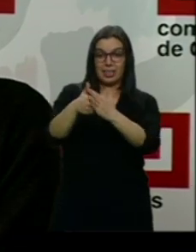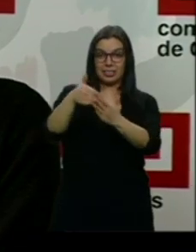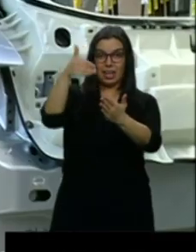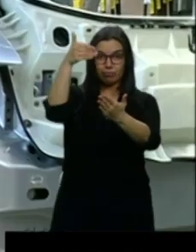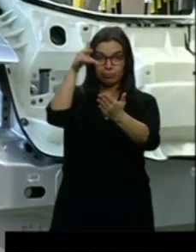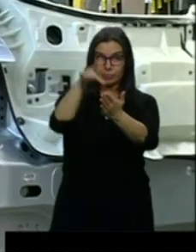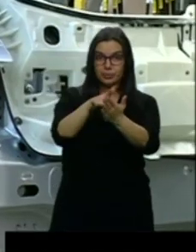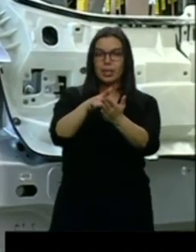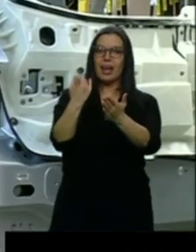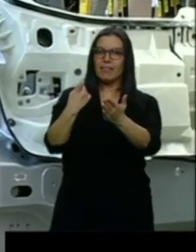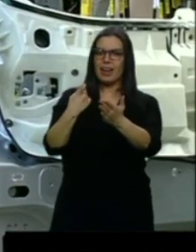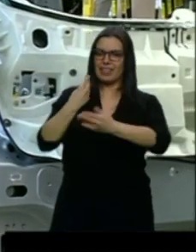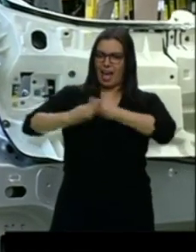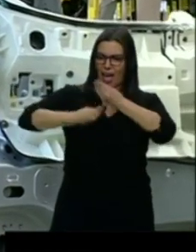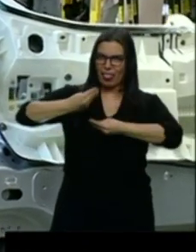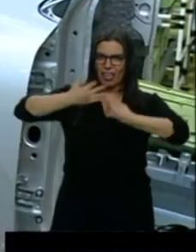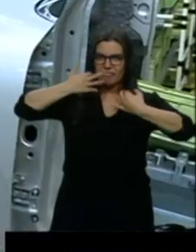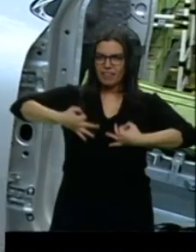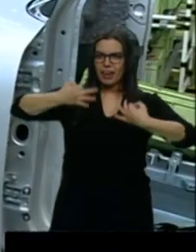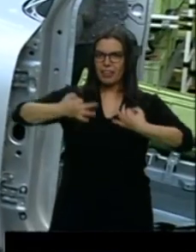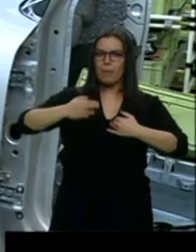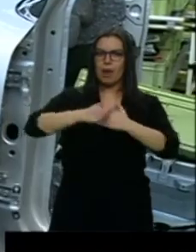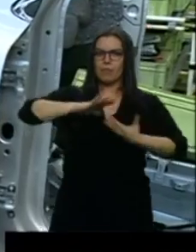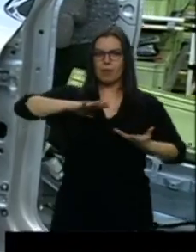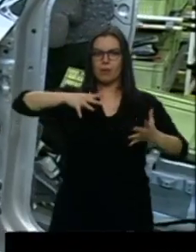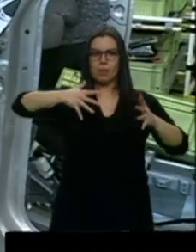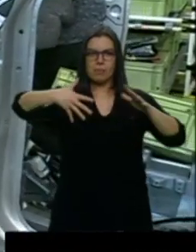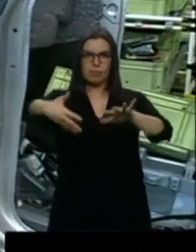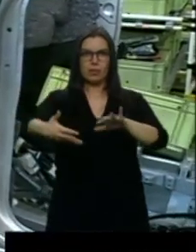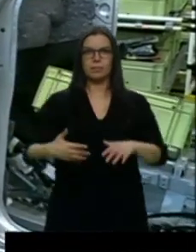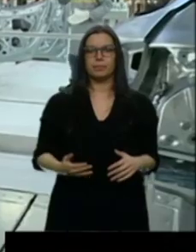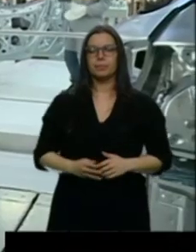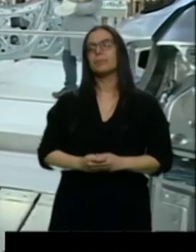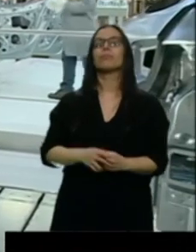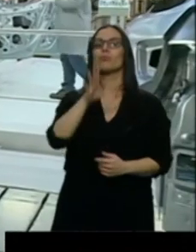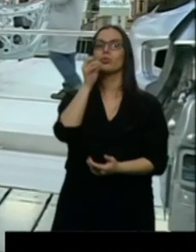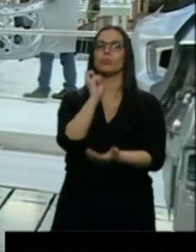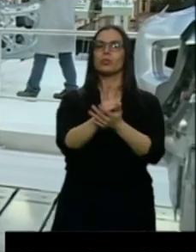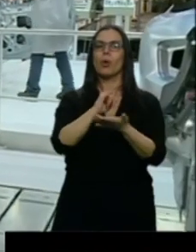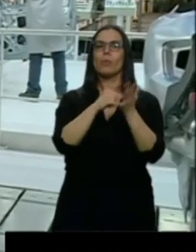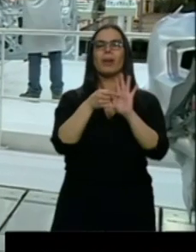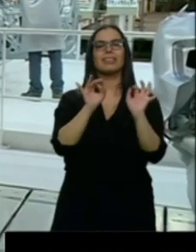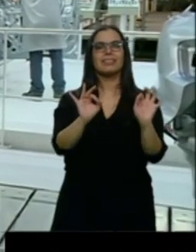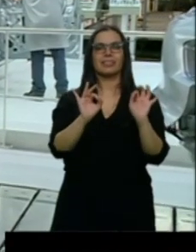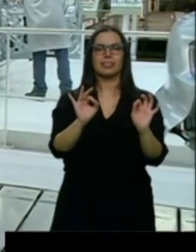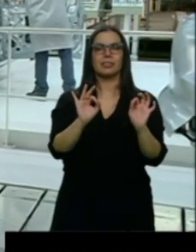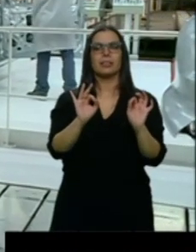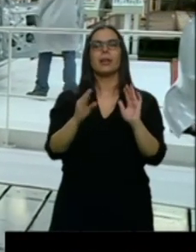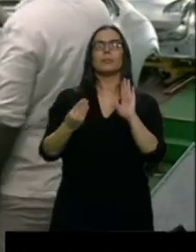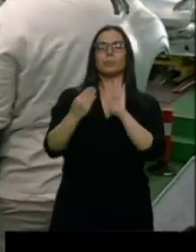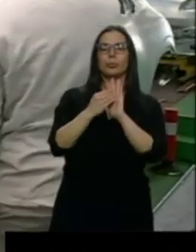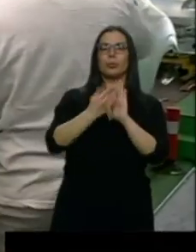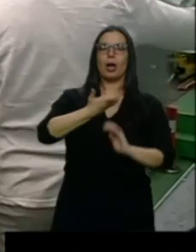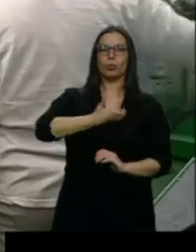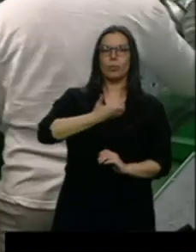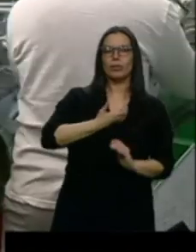proactivas para ir acomodando nuestra industria a esos cambios. Por eso apuestan por un plan específico que incluya ayuntamientos, comunidades